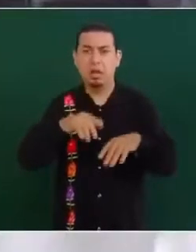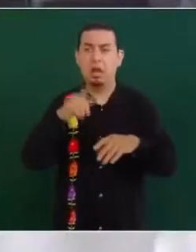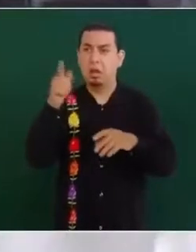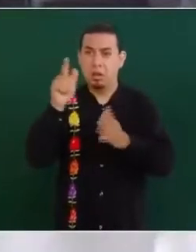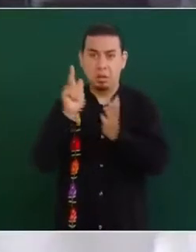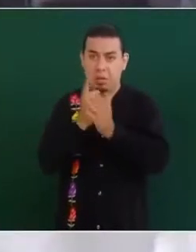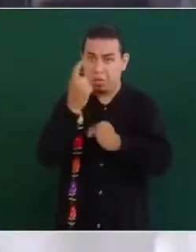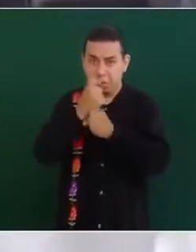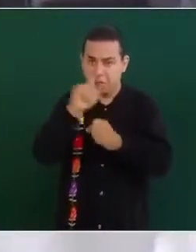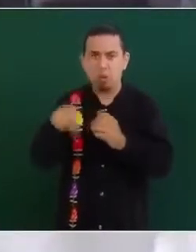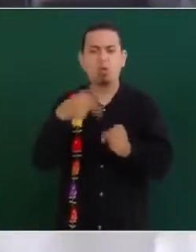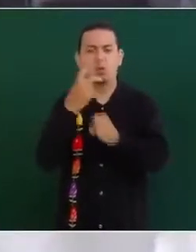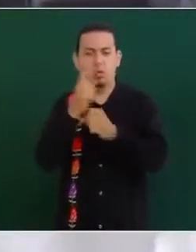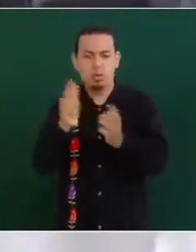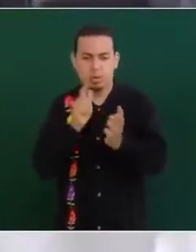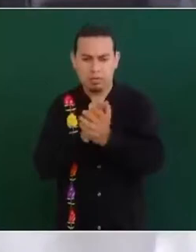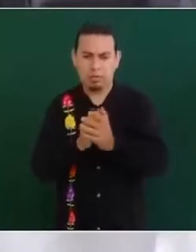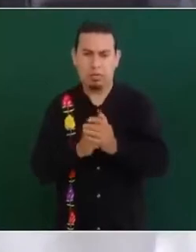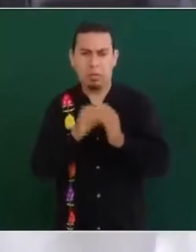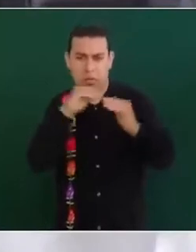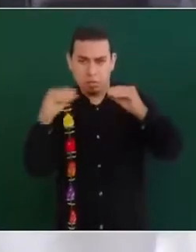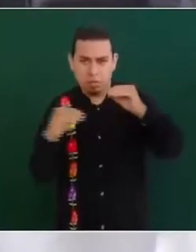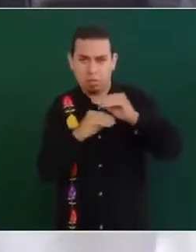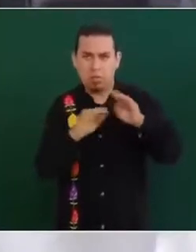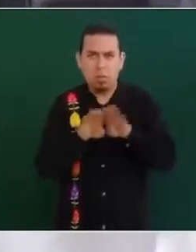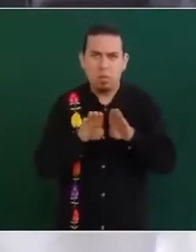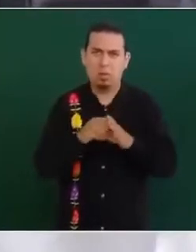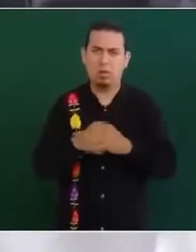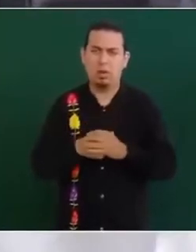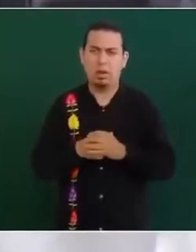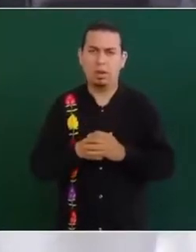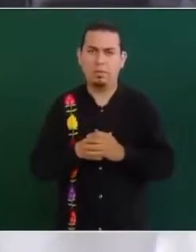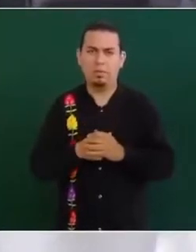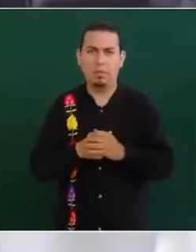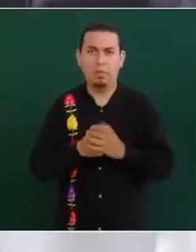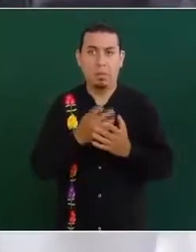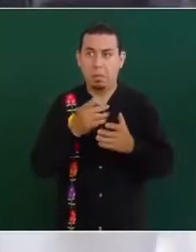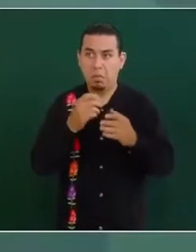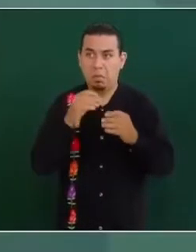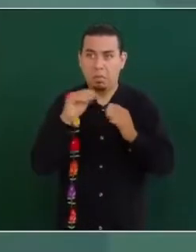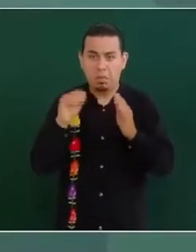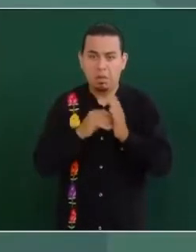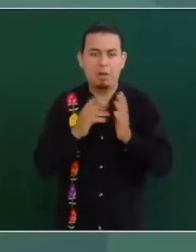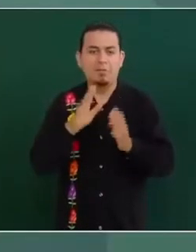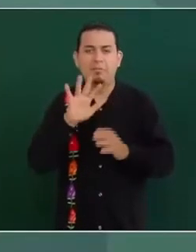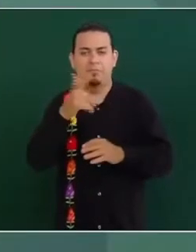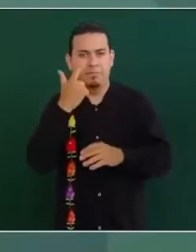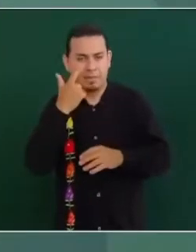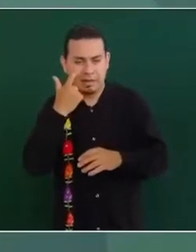o de plano no es ya tan importante en esta parte final del gobierno? La verdad,